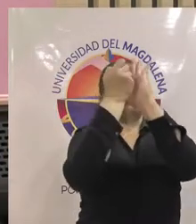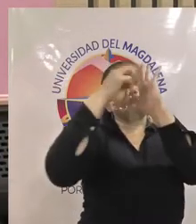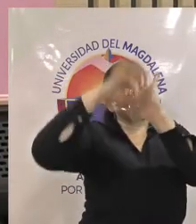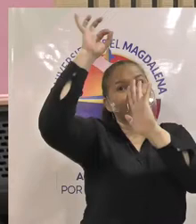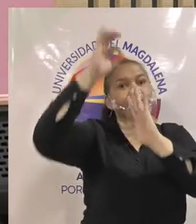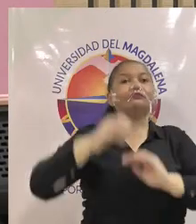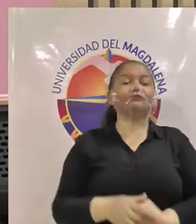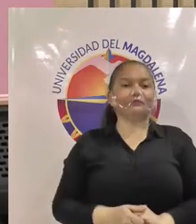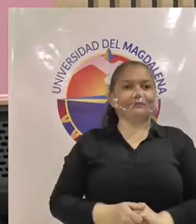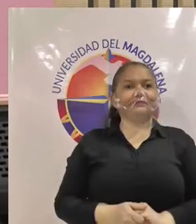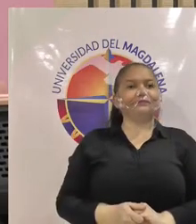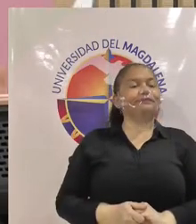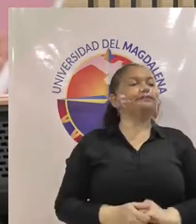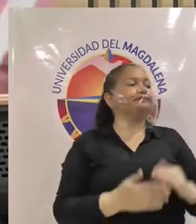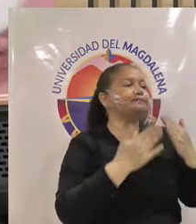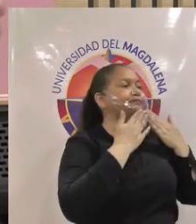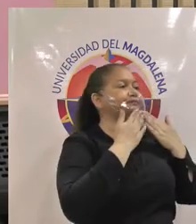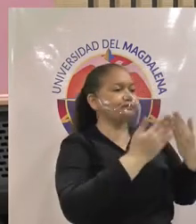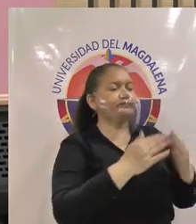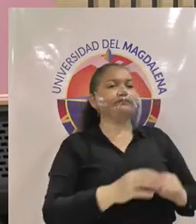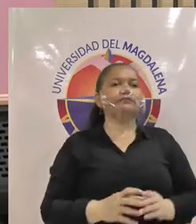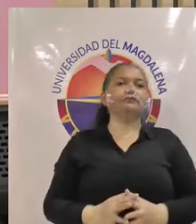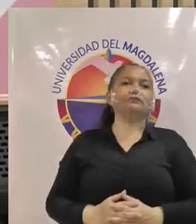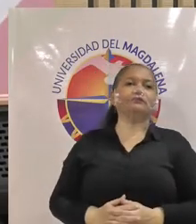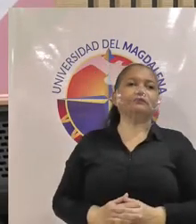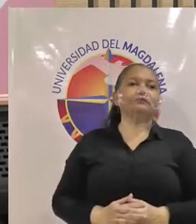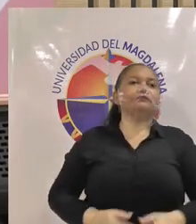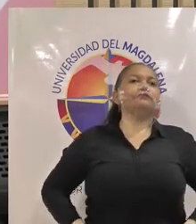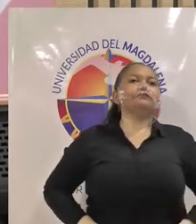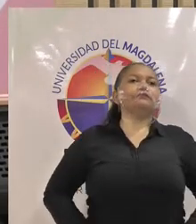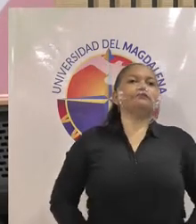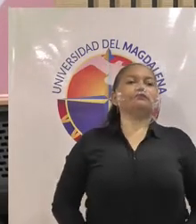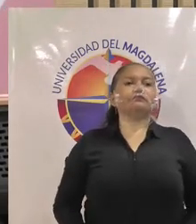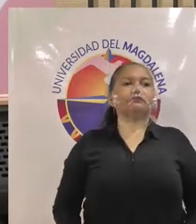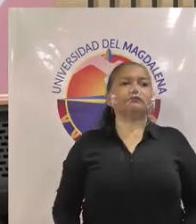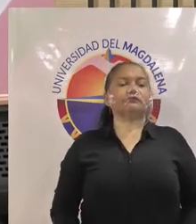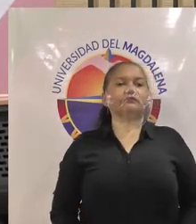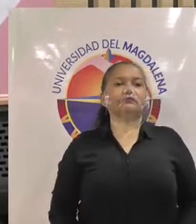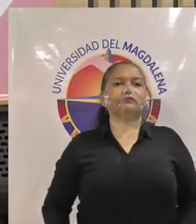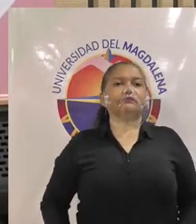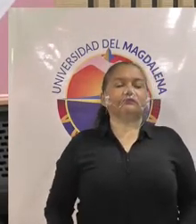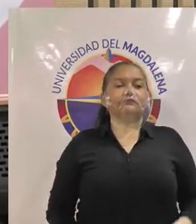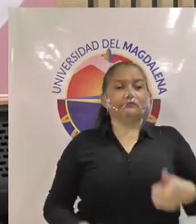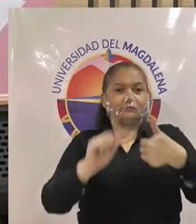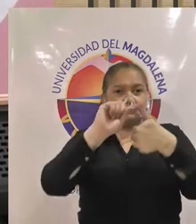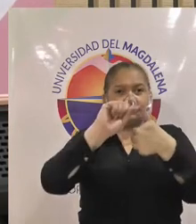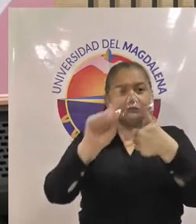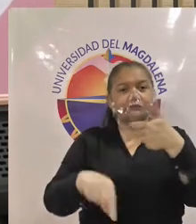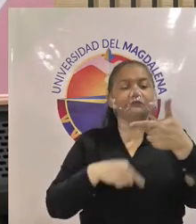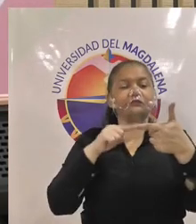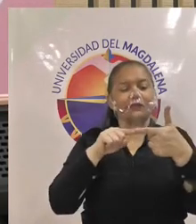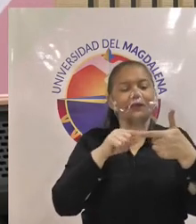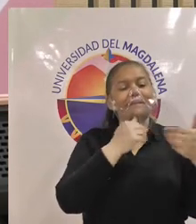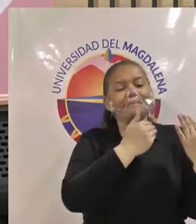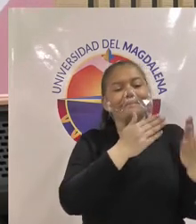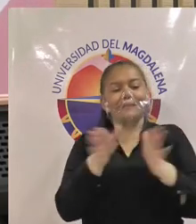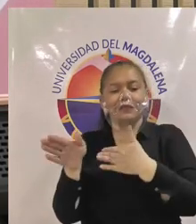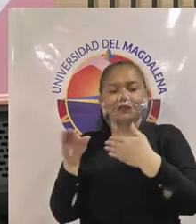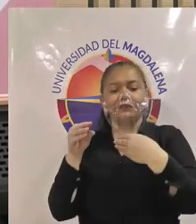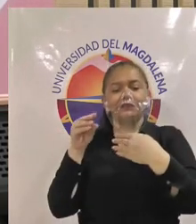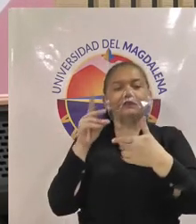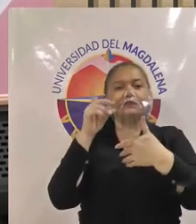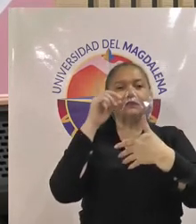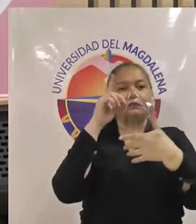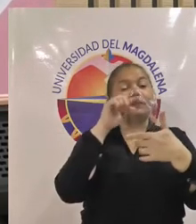bueno muchas gracias dentro de los compromisos asignados en el plan de desarrollo el